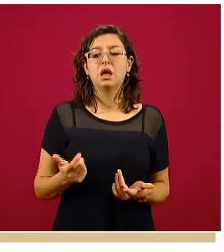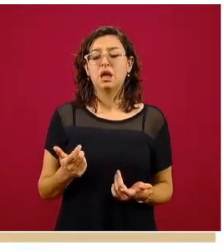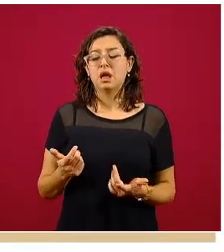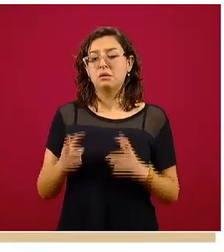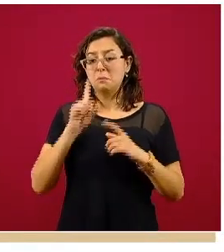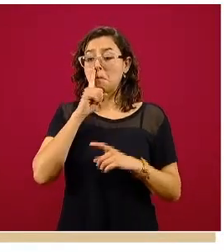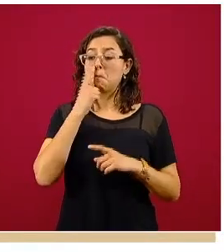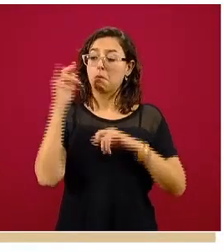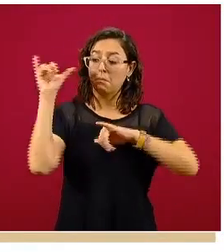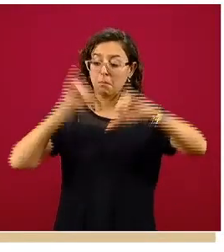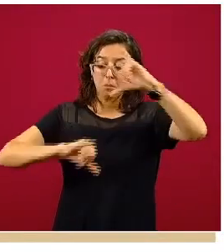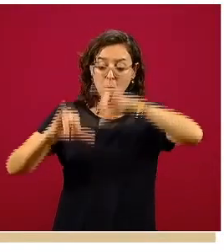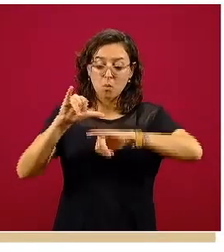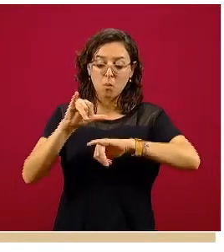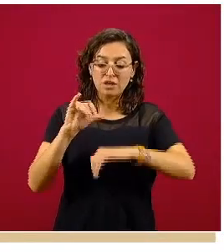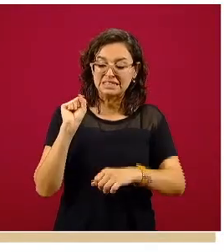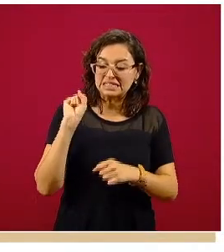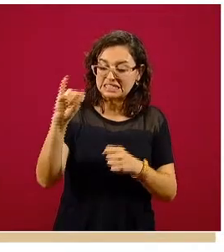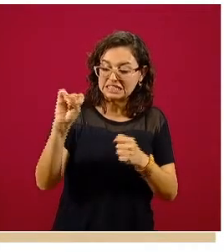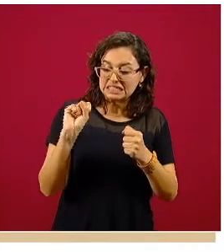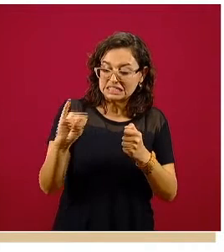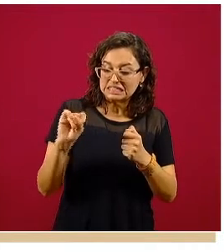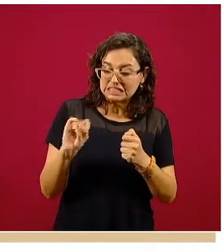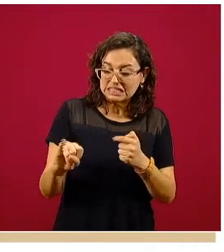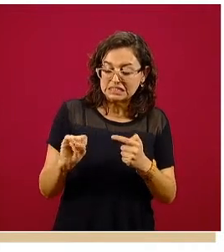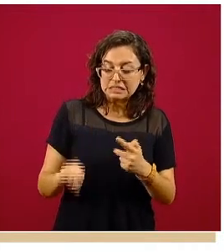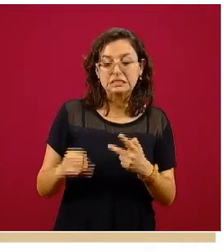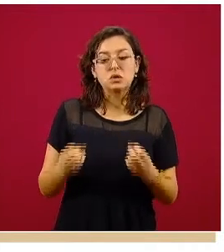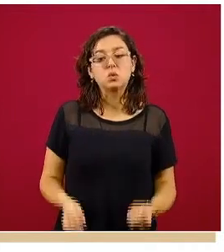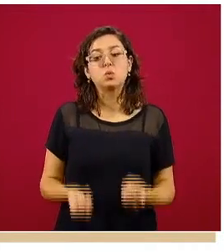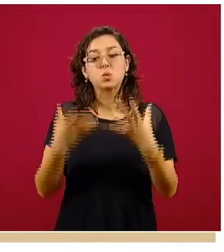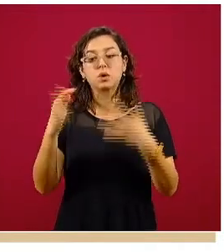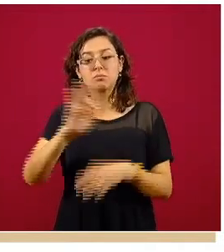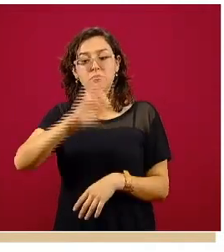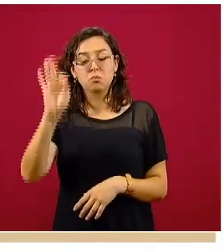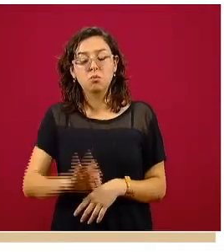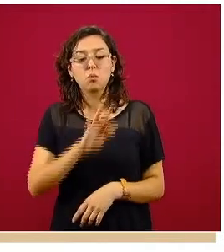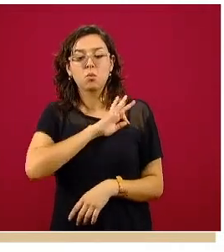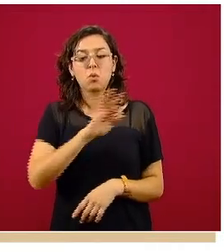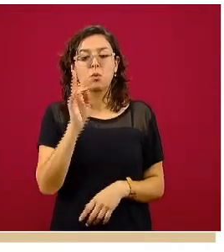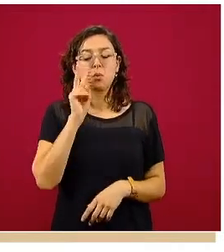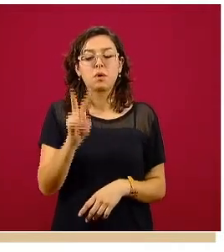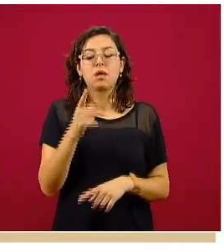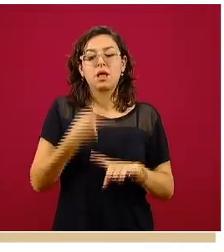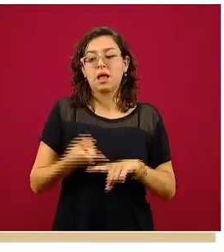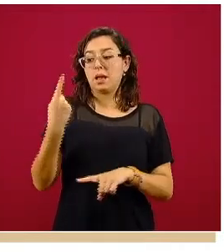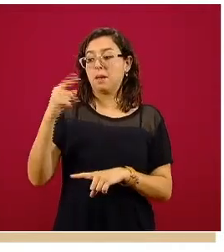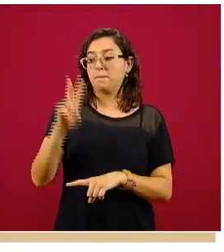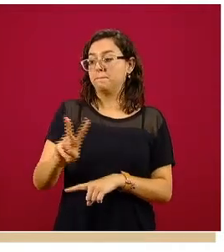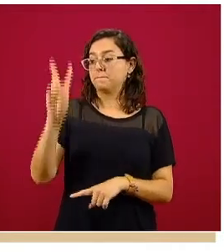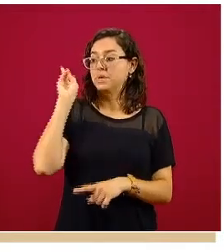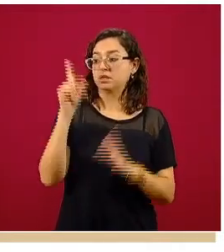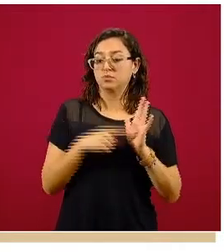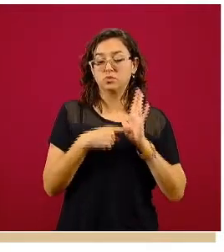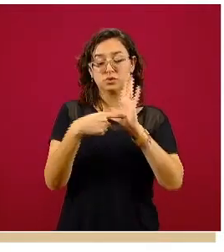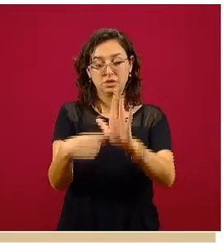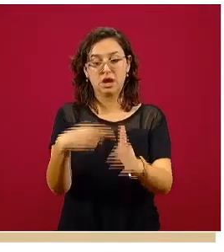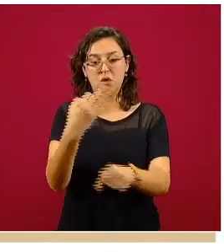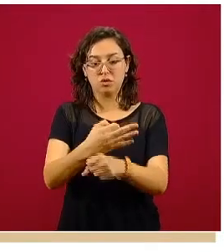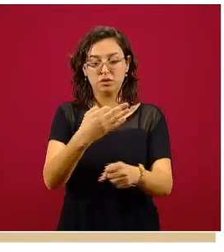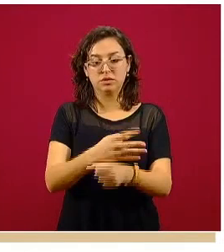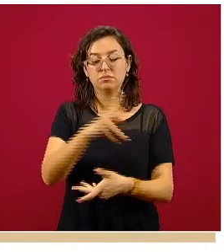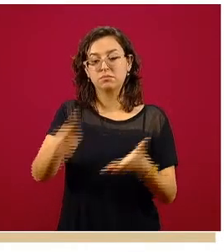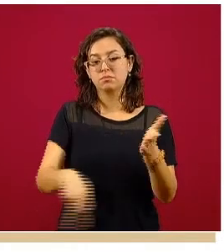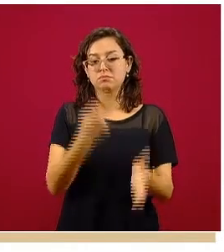Los presentamos también un poco en el marco del diagnóstico de laboratorio que vimos el día viernes. Esta es una